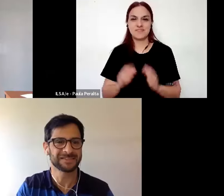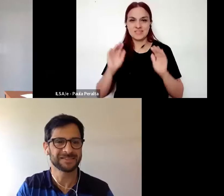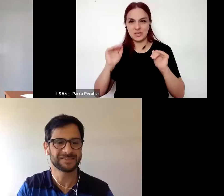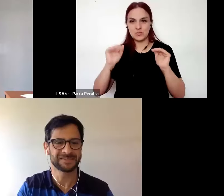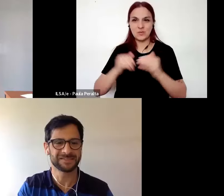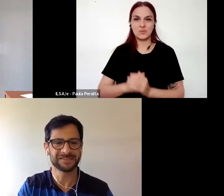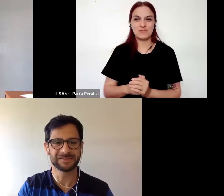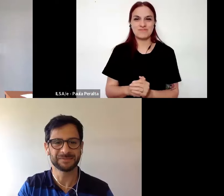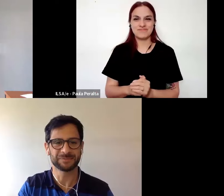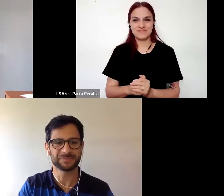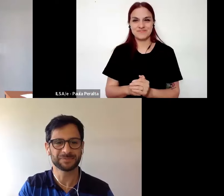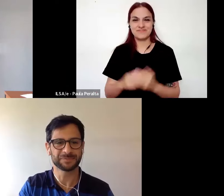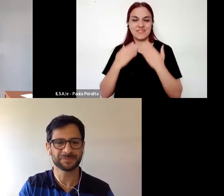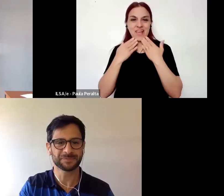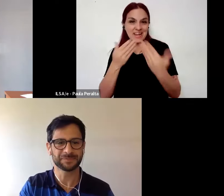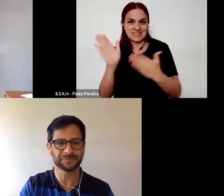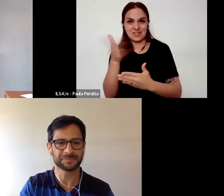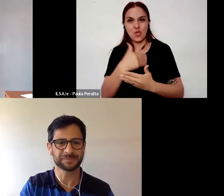adiós muchas gracias por todo gracias Gracias.